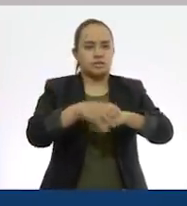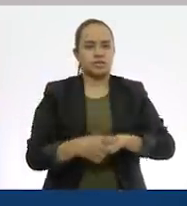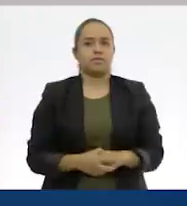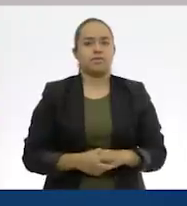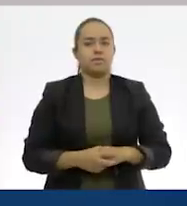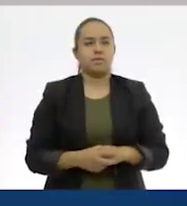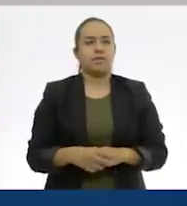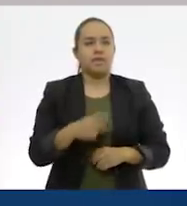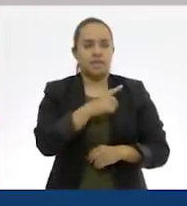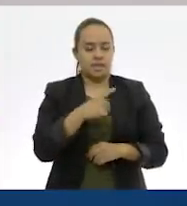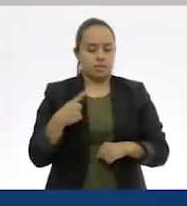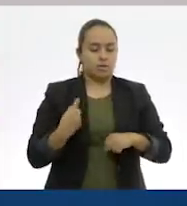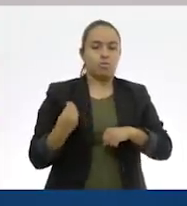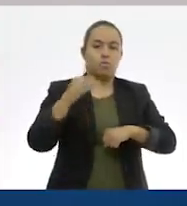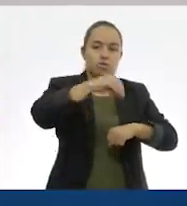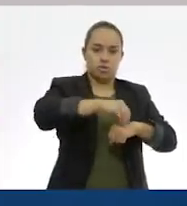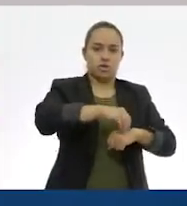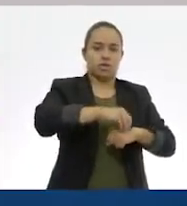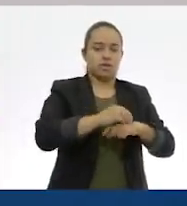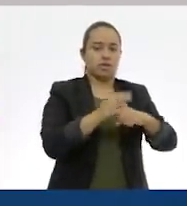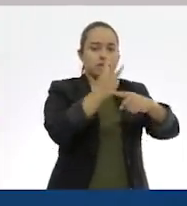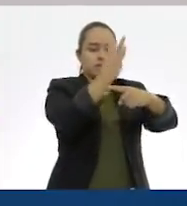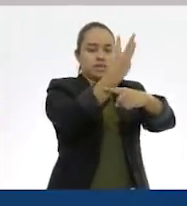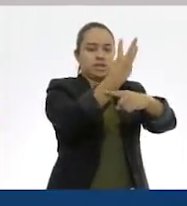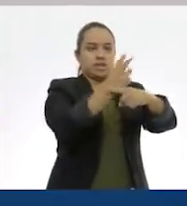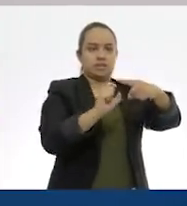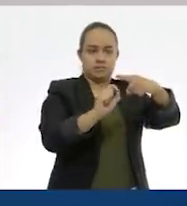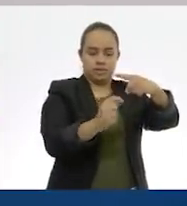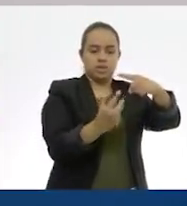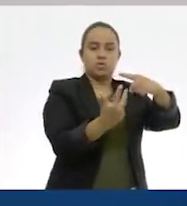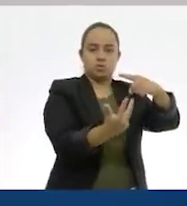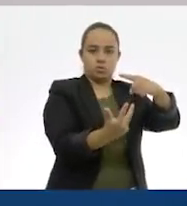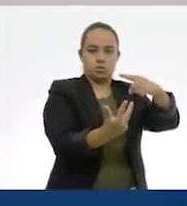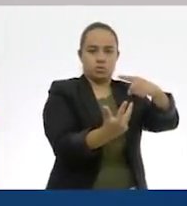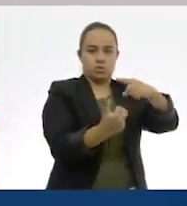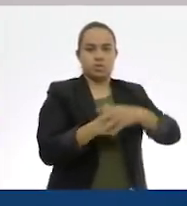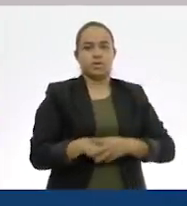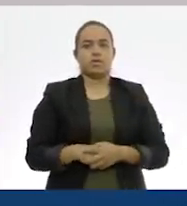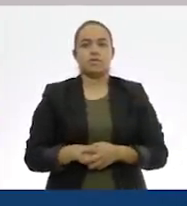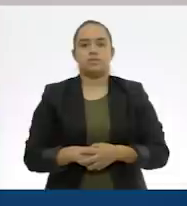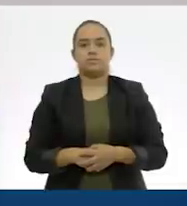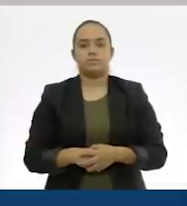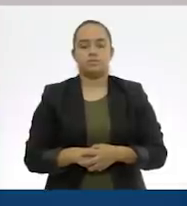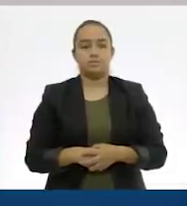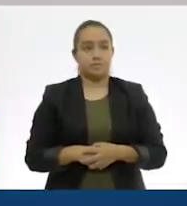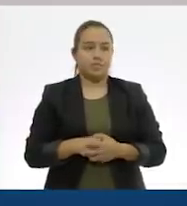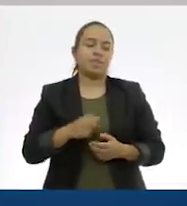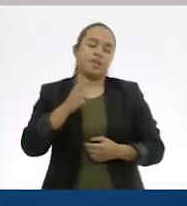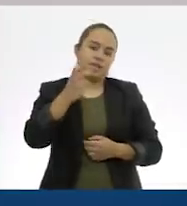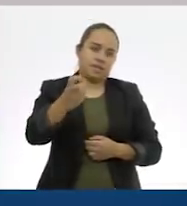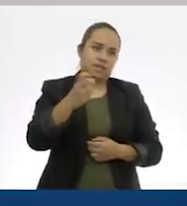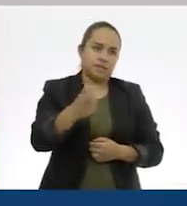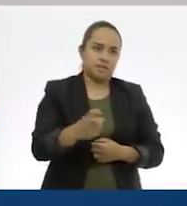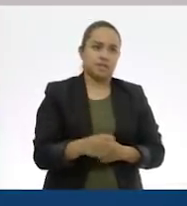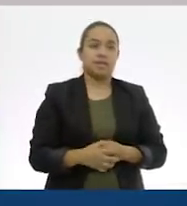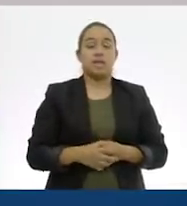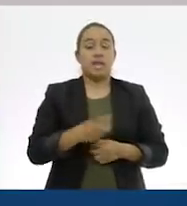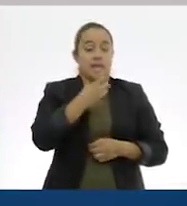Le tengo que agregar tres veintiochoavos. Así es. Así es que esta es